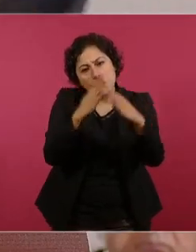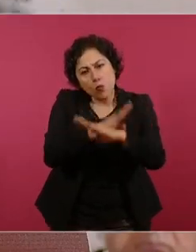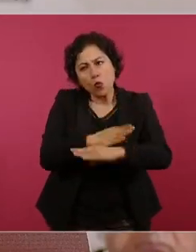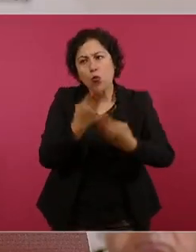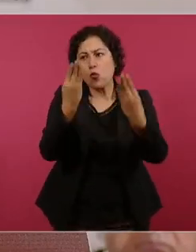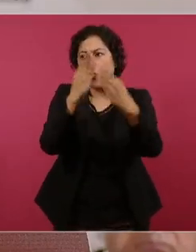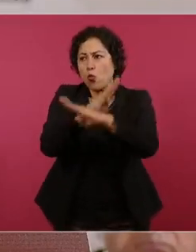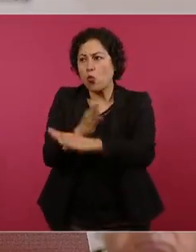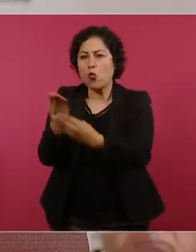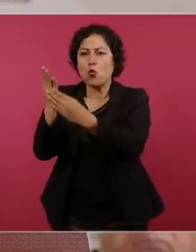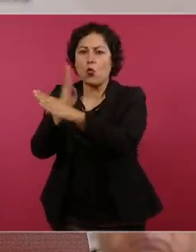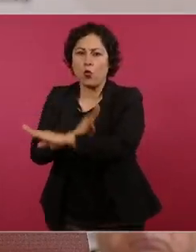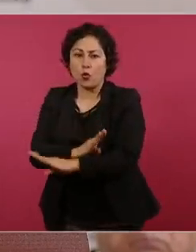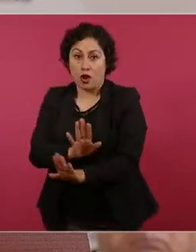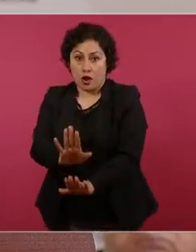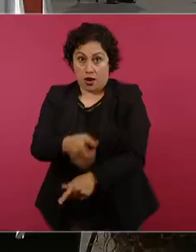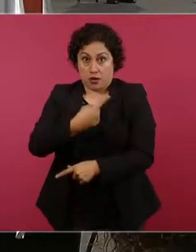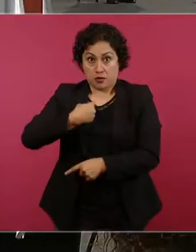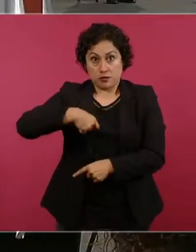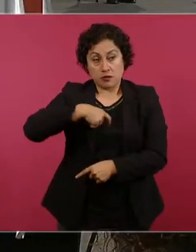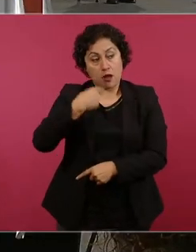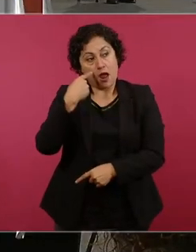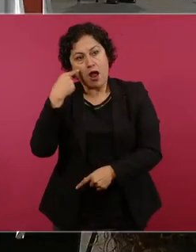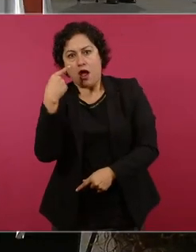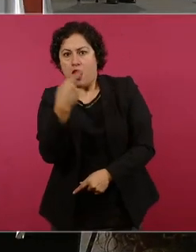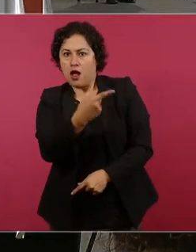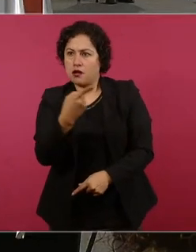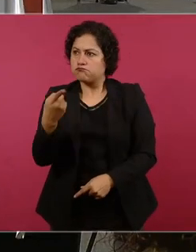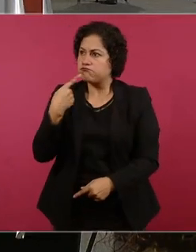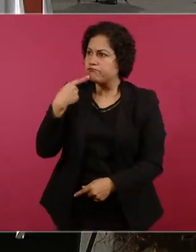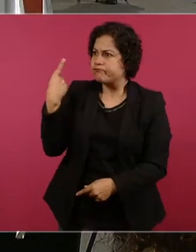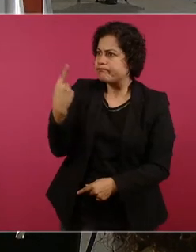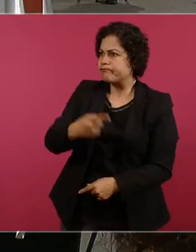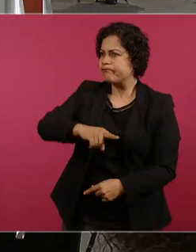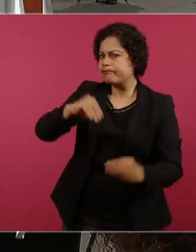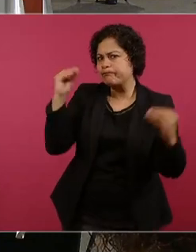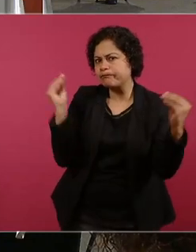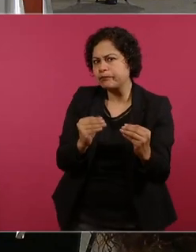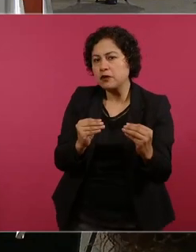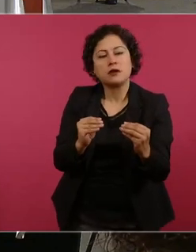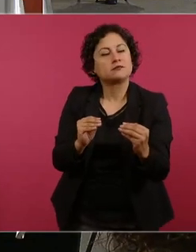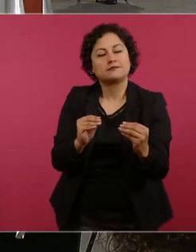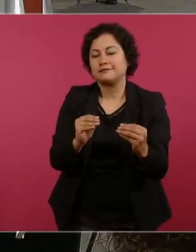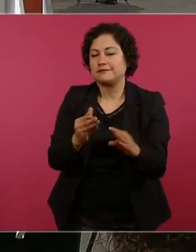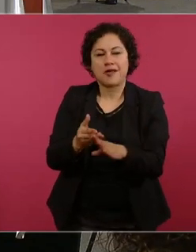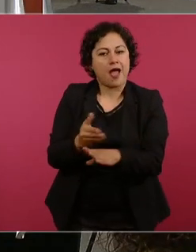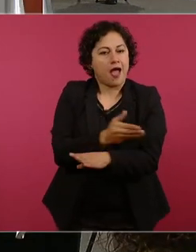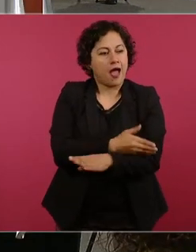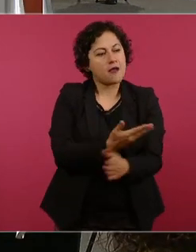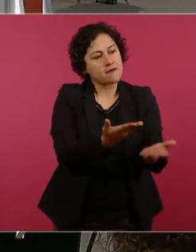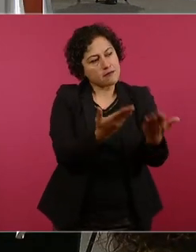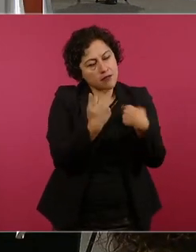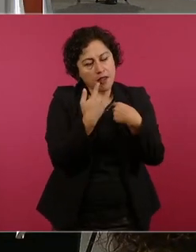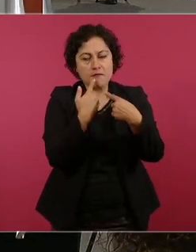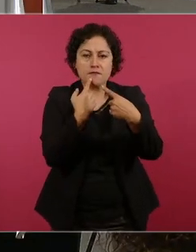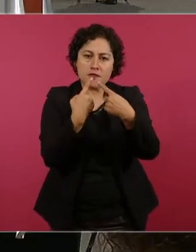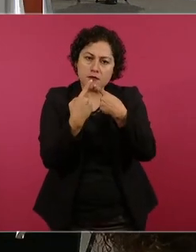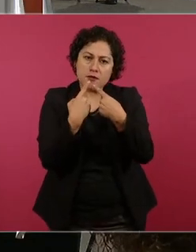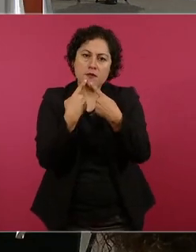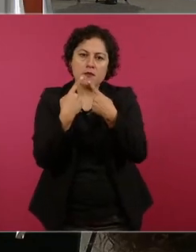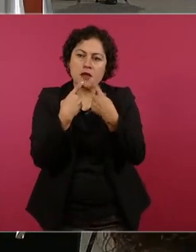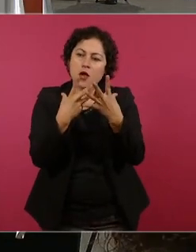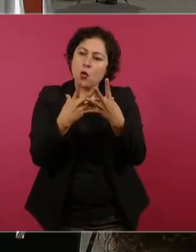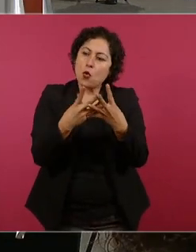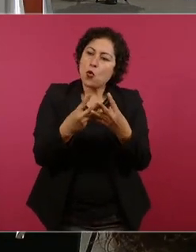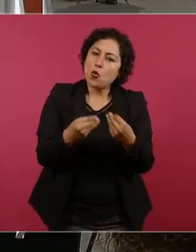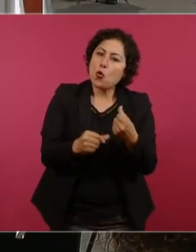vamos a ponernos de acuerdo y se han logrado beneficios para la Hacienda Pública